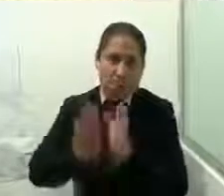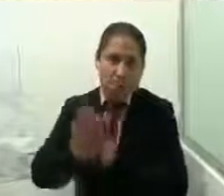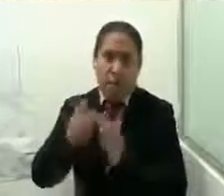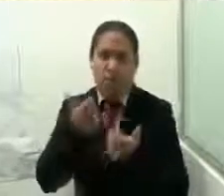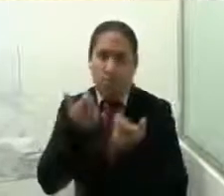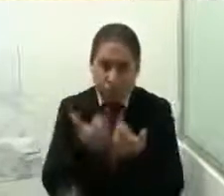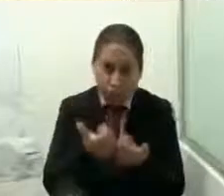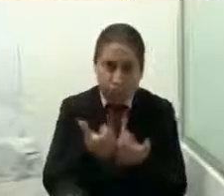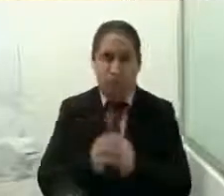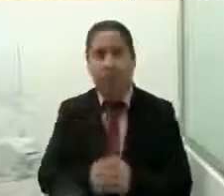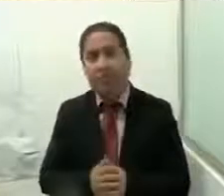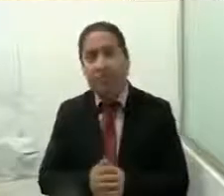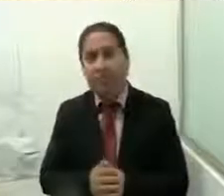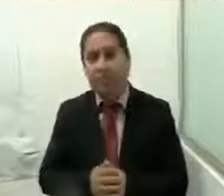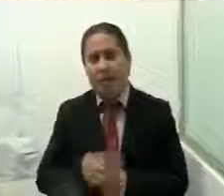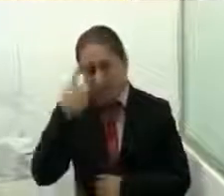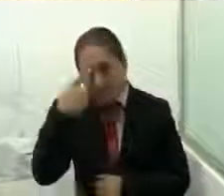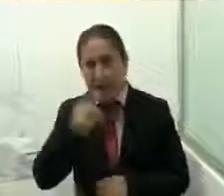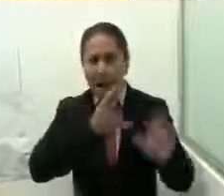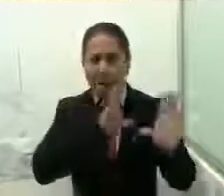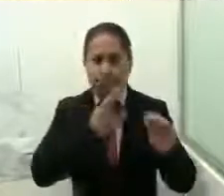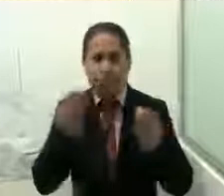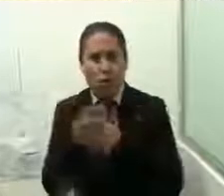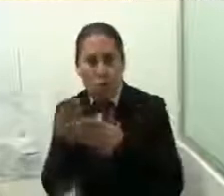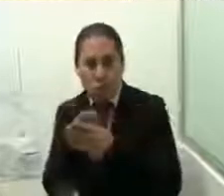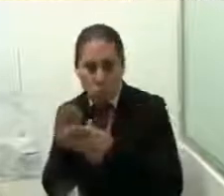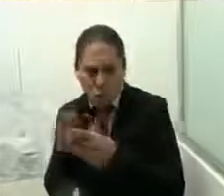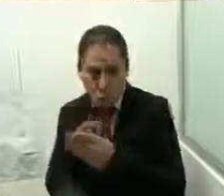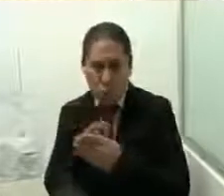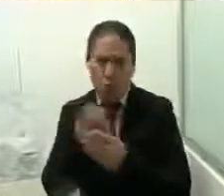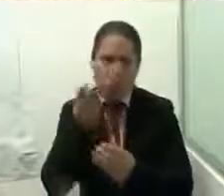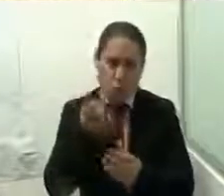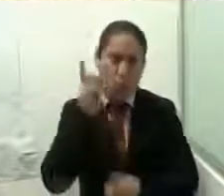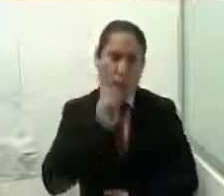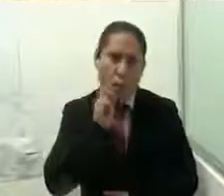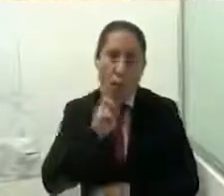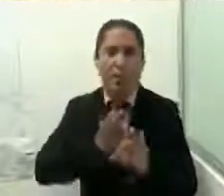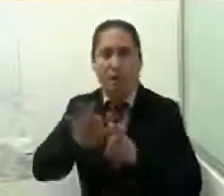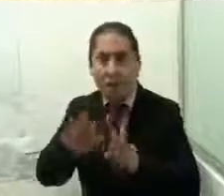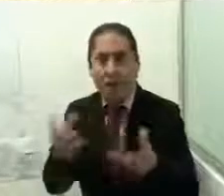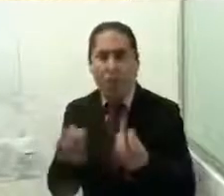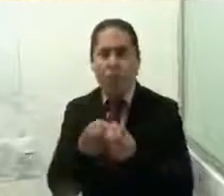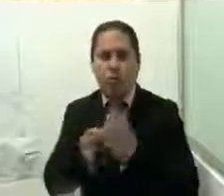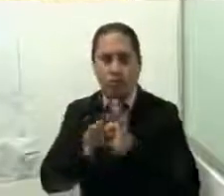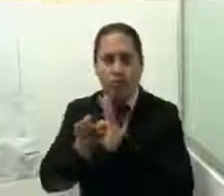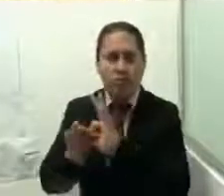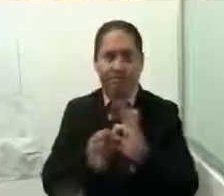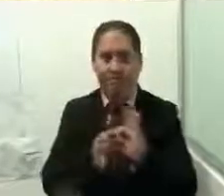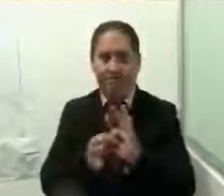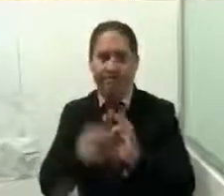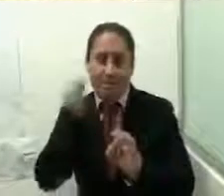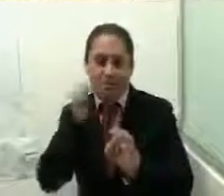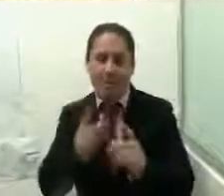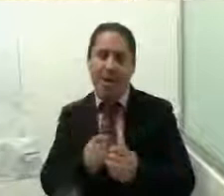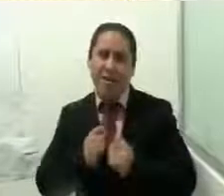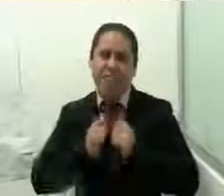se llevan a cabo mediante capacitaciones productivas. Es el proyecto Mujeres Trabajando Unidas, el cual brinda capacitaciones